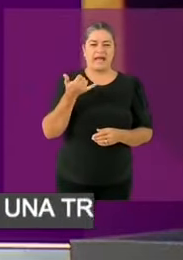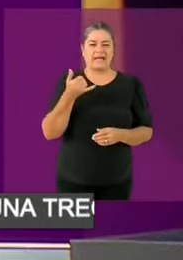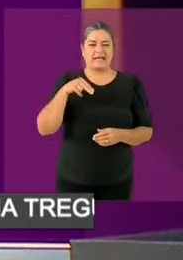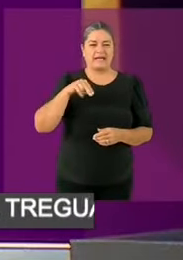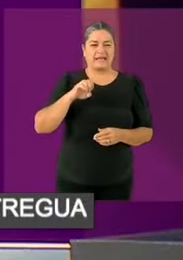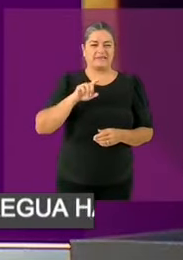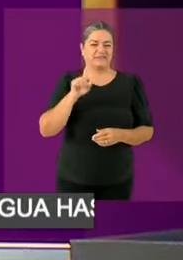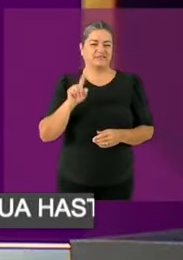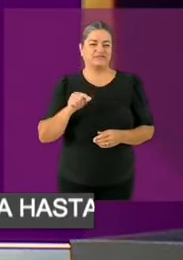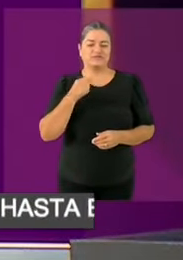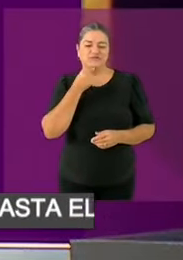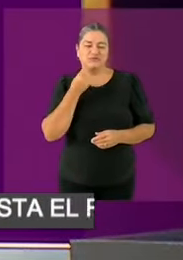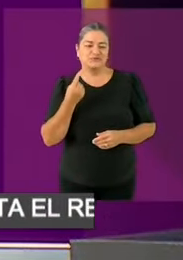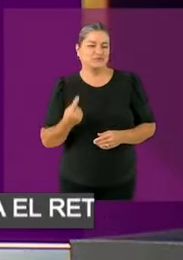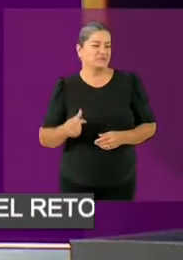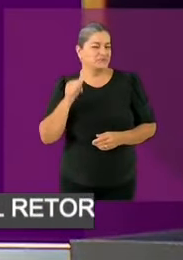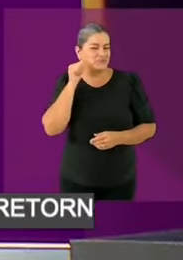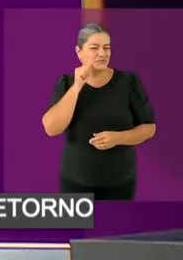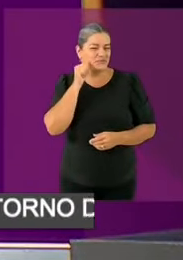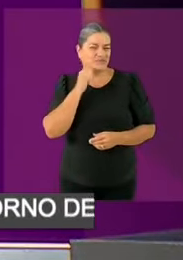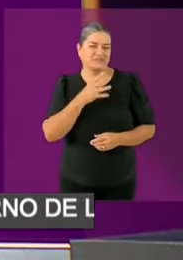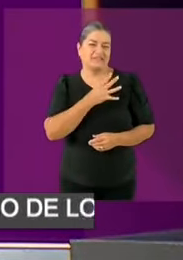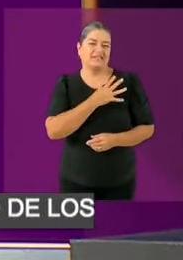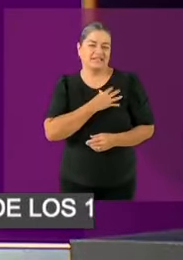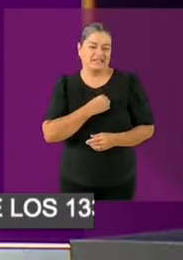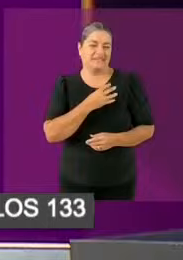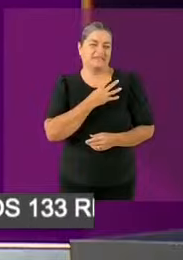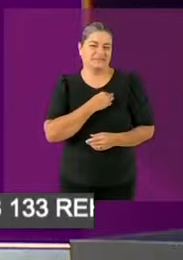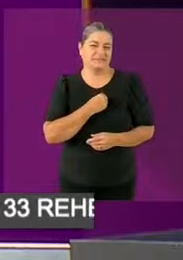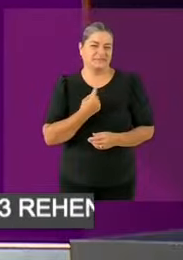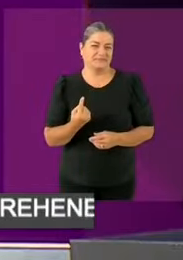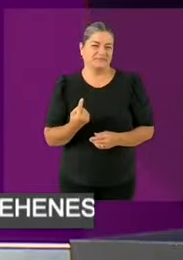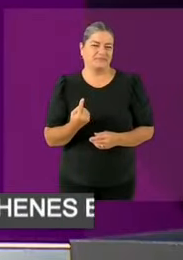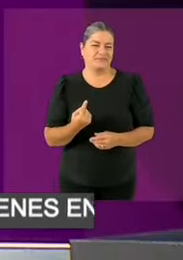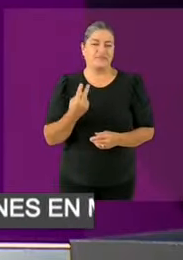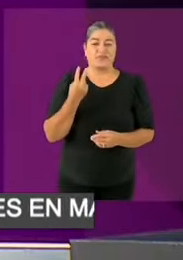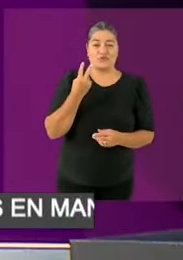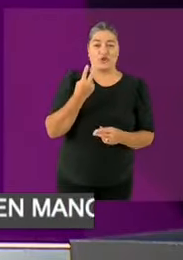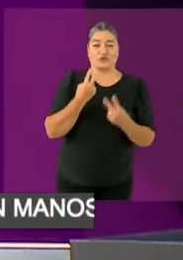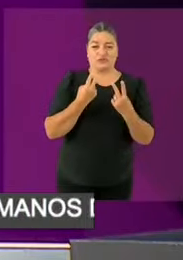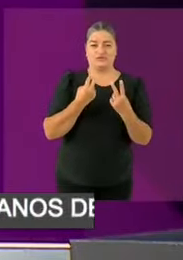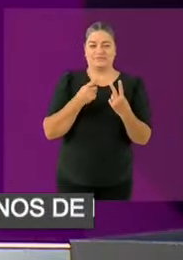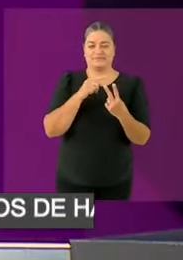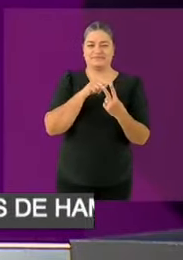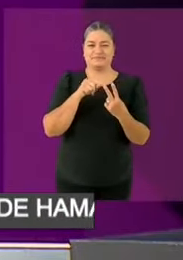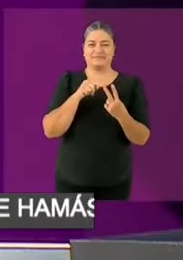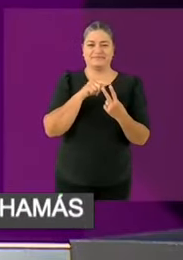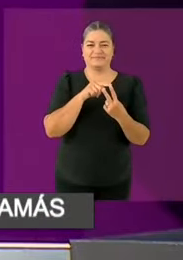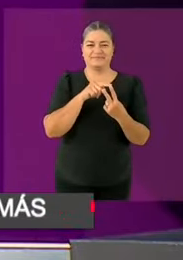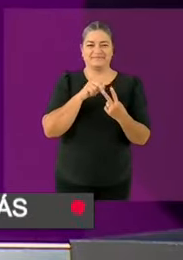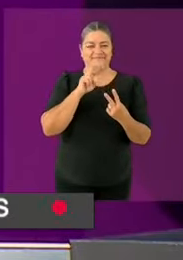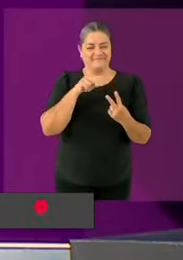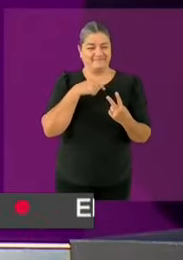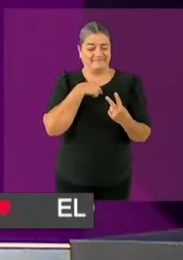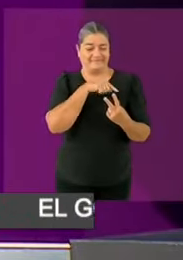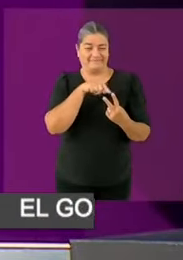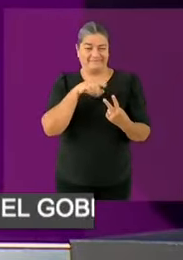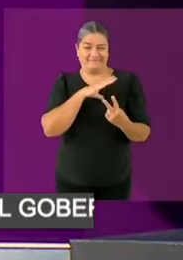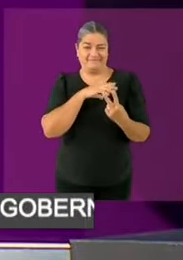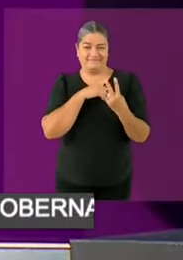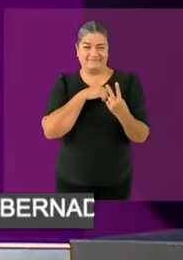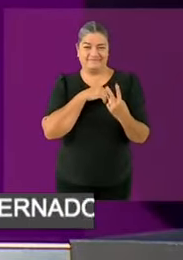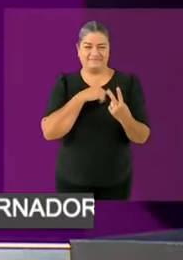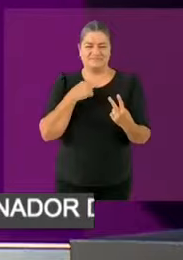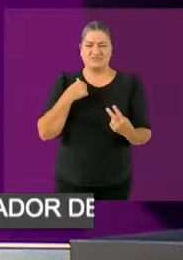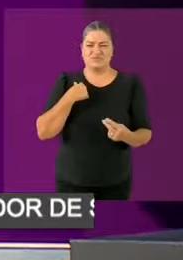que son el motor de mi vida junto con su madre. Estoy aquí orgulloso y agradecido con la oportunidad que me dio Movimiento Ciudadano de